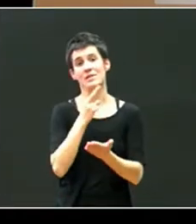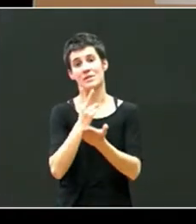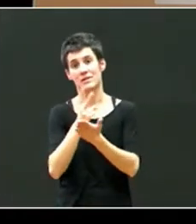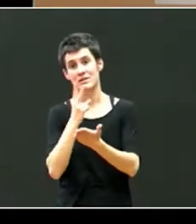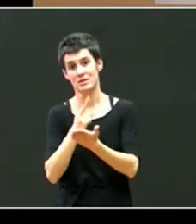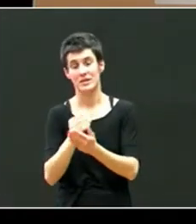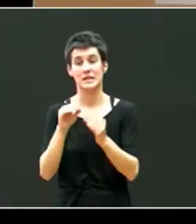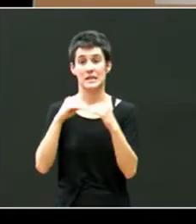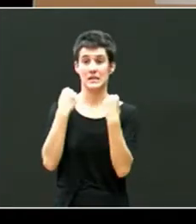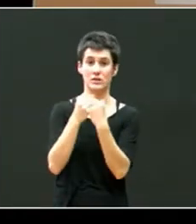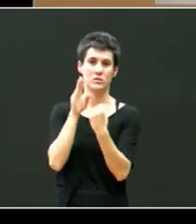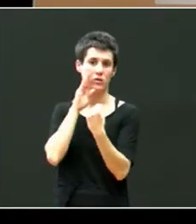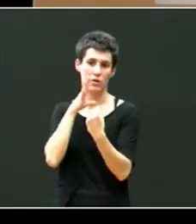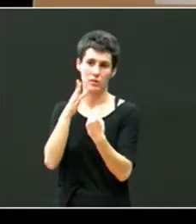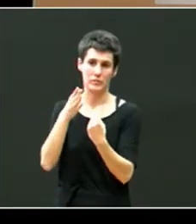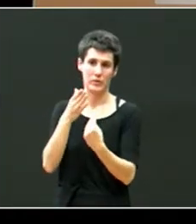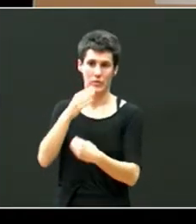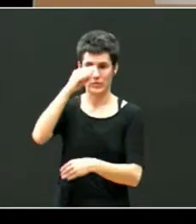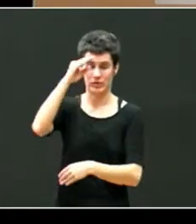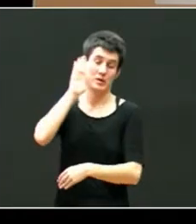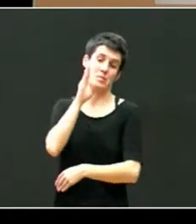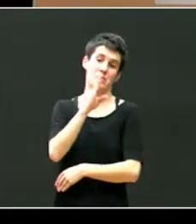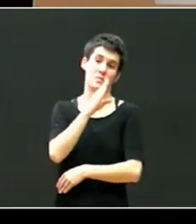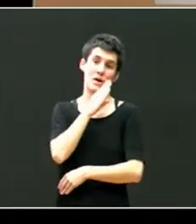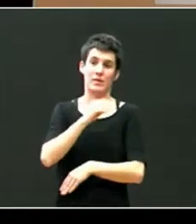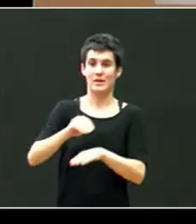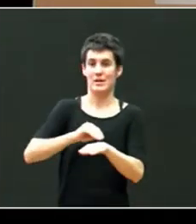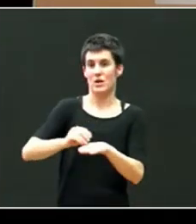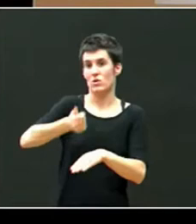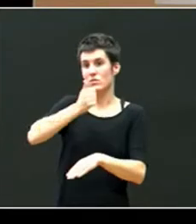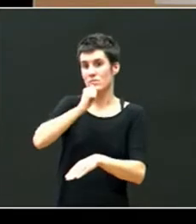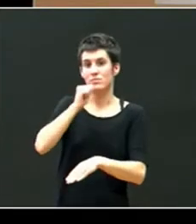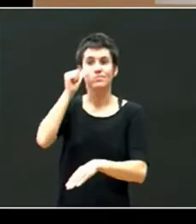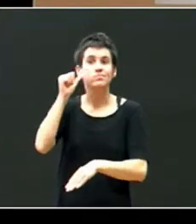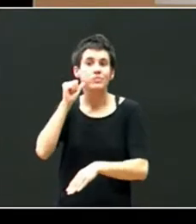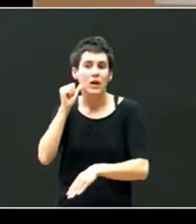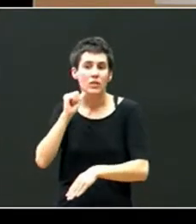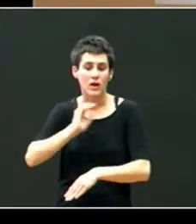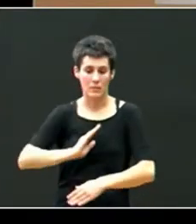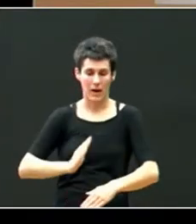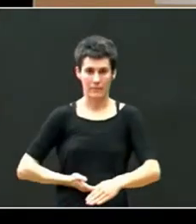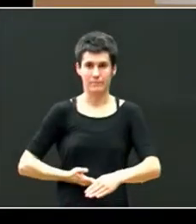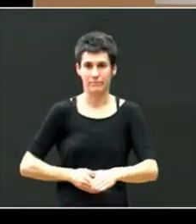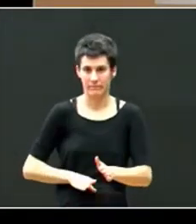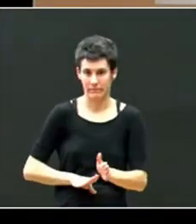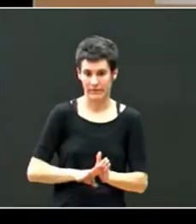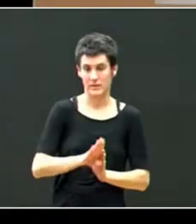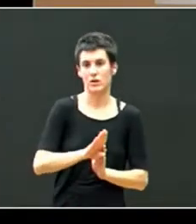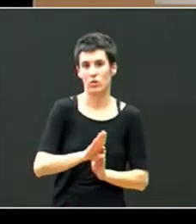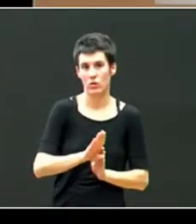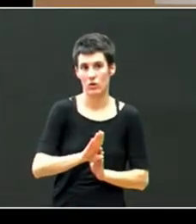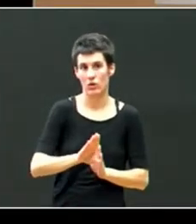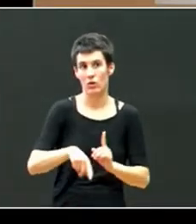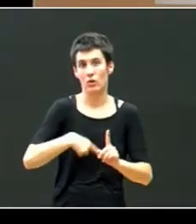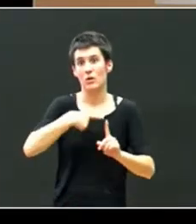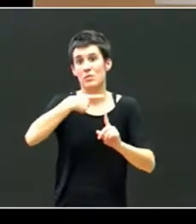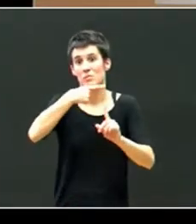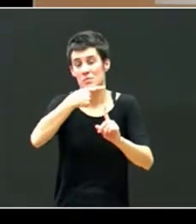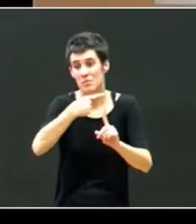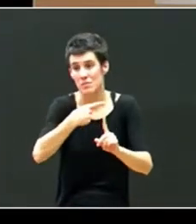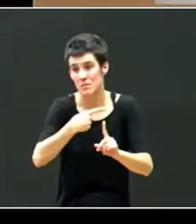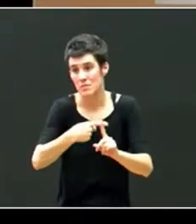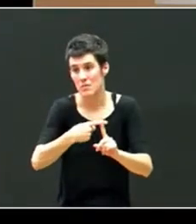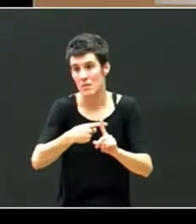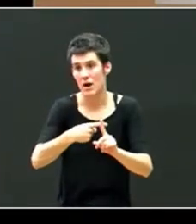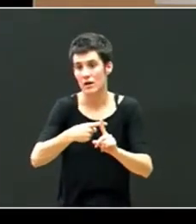sabéis que han sido expuestos al alcohol y el alcohol ha dañado el neurodesarrollo si encima a eso le añades que eres